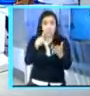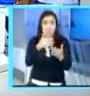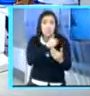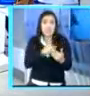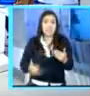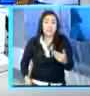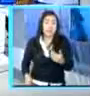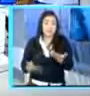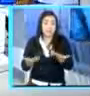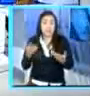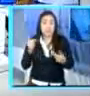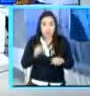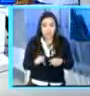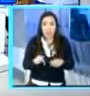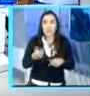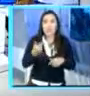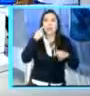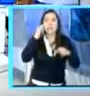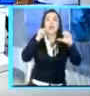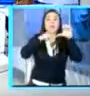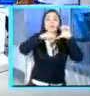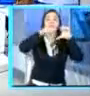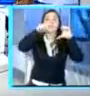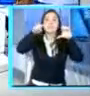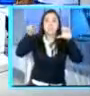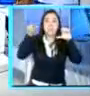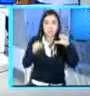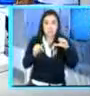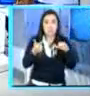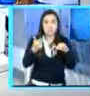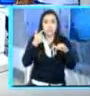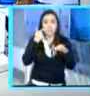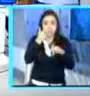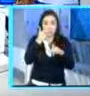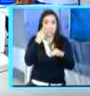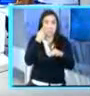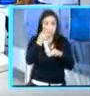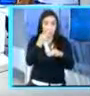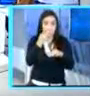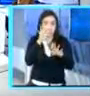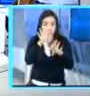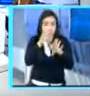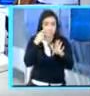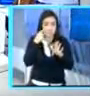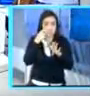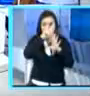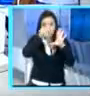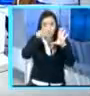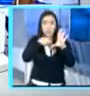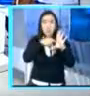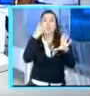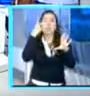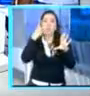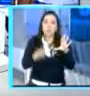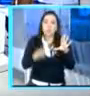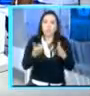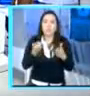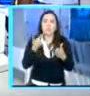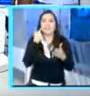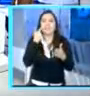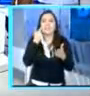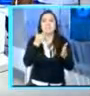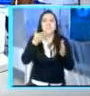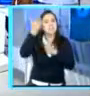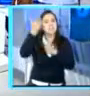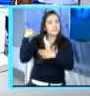este tema, pero queremos compartir gráficas también interesantes con la gente que están en casa. Y vamos a regresar a la primera vuelta y las votaciones a